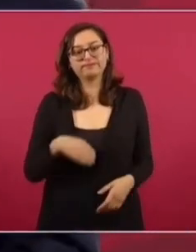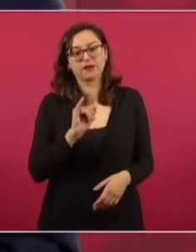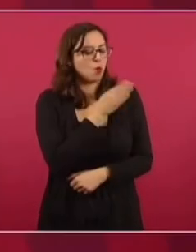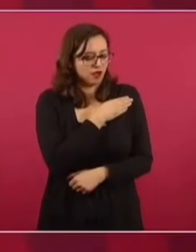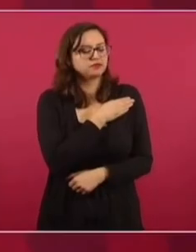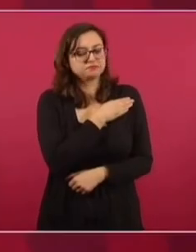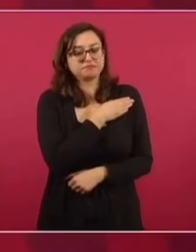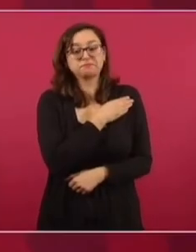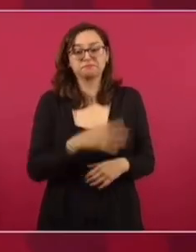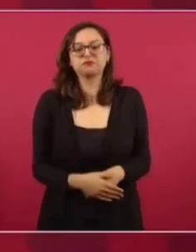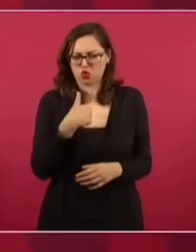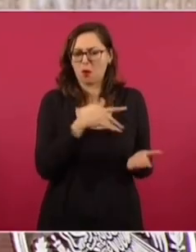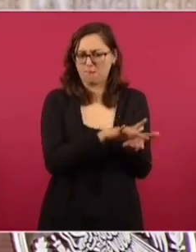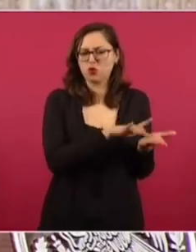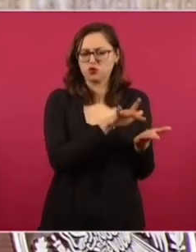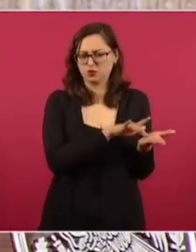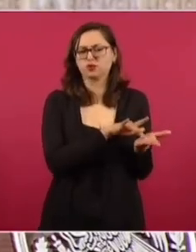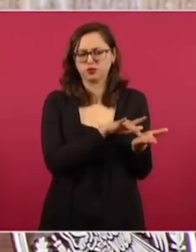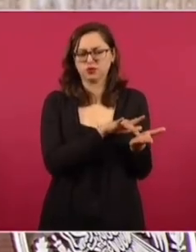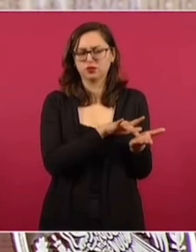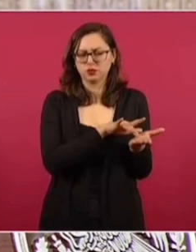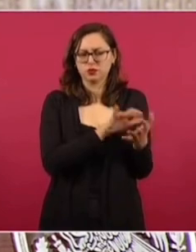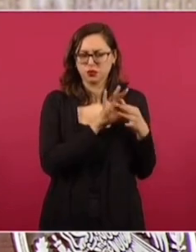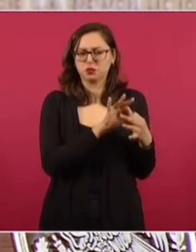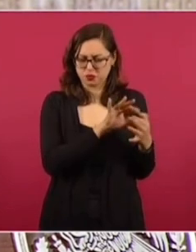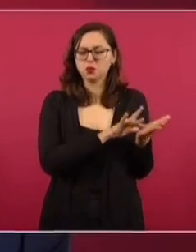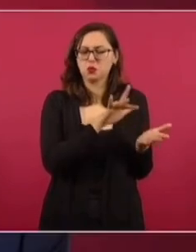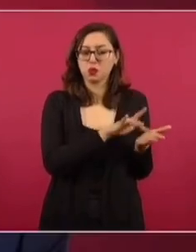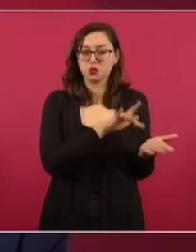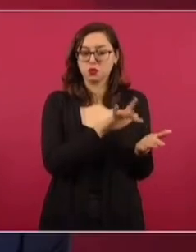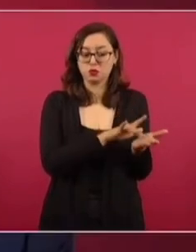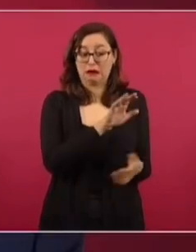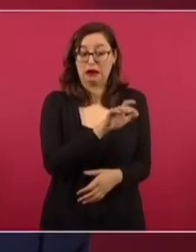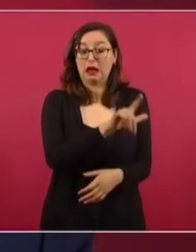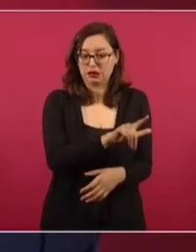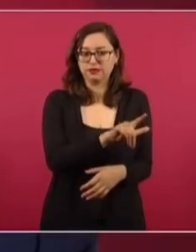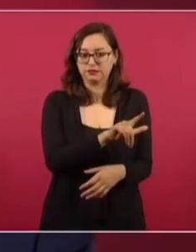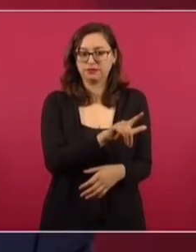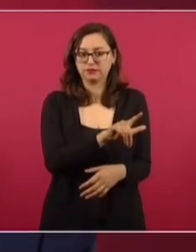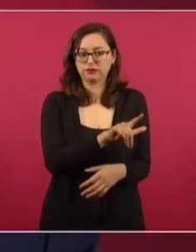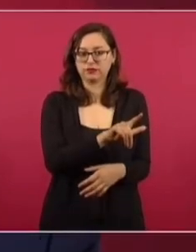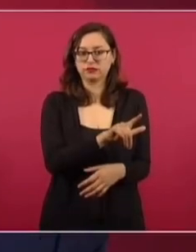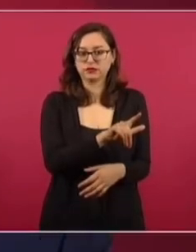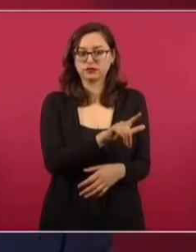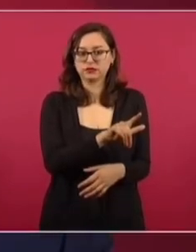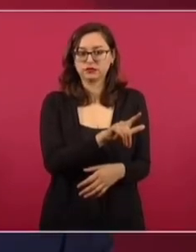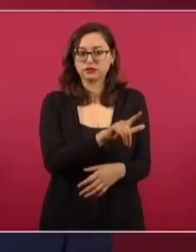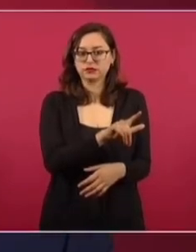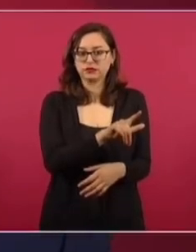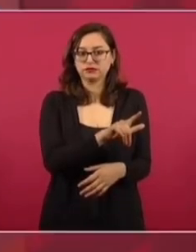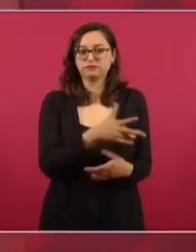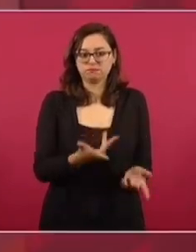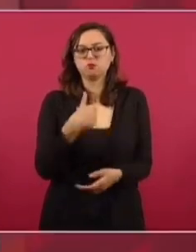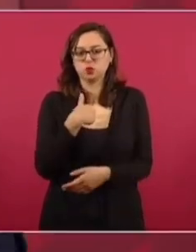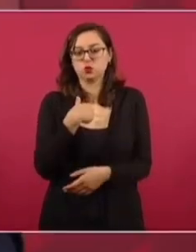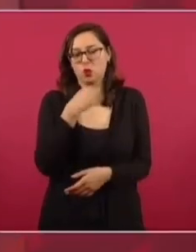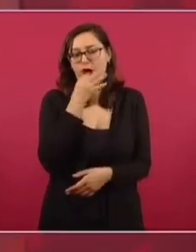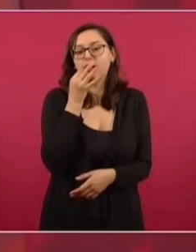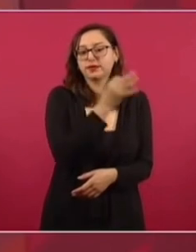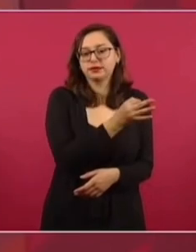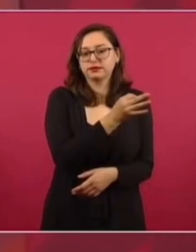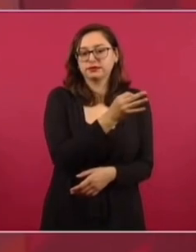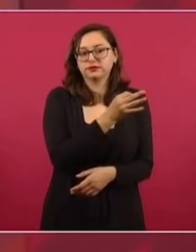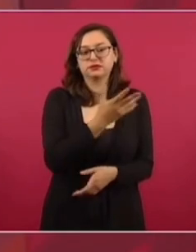considero una gente buena. Yo estoy con él. Yo lo apoyo a él. Tan es así que me mandé a decir, porque